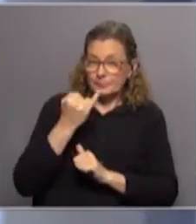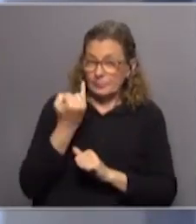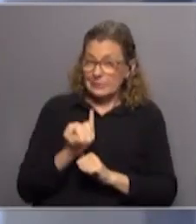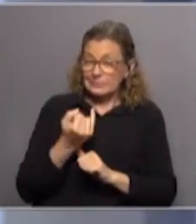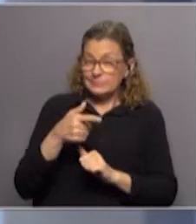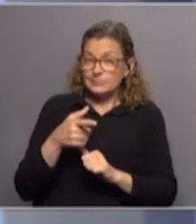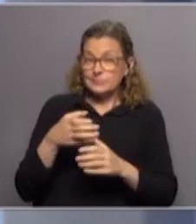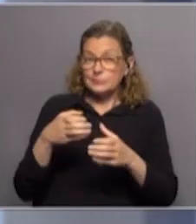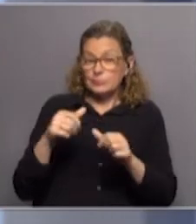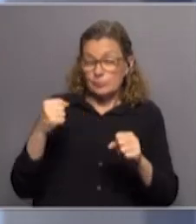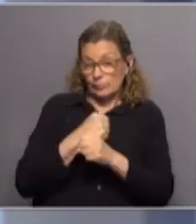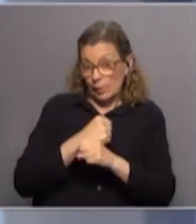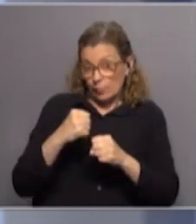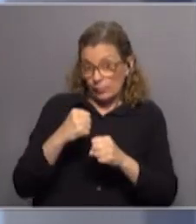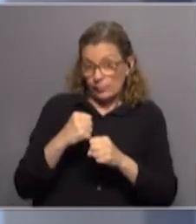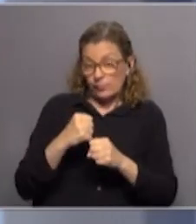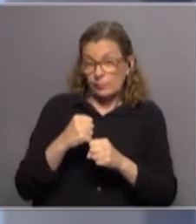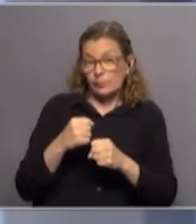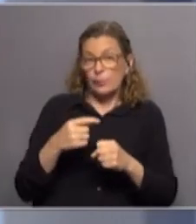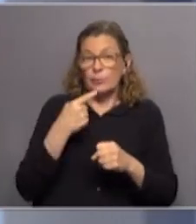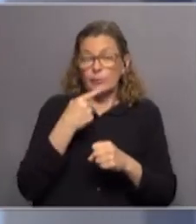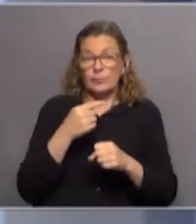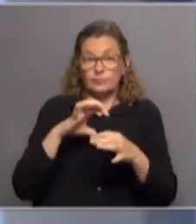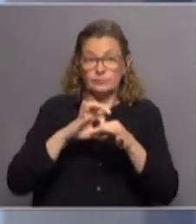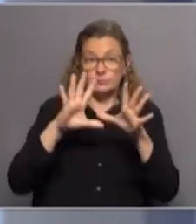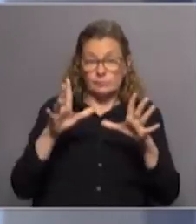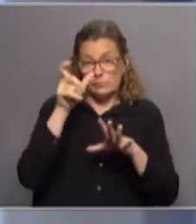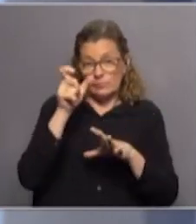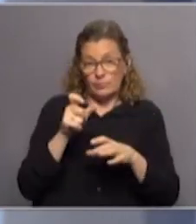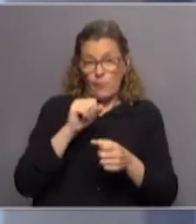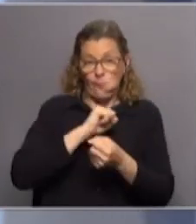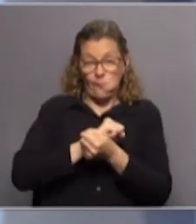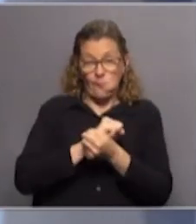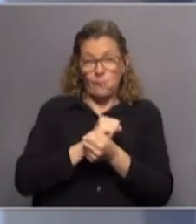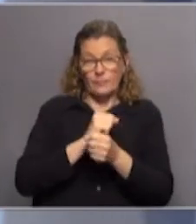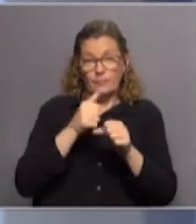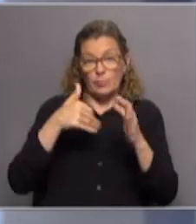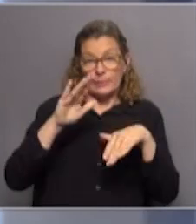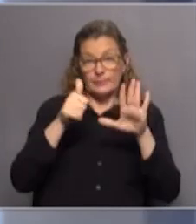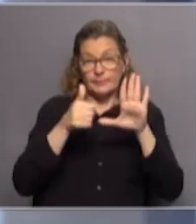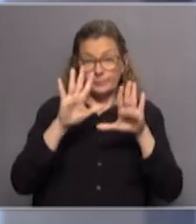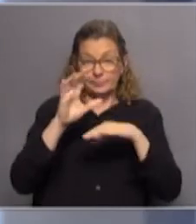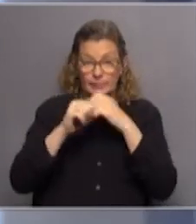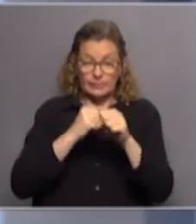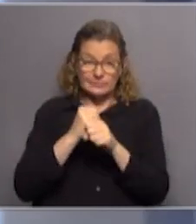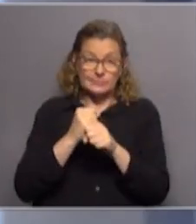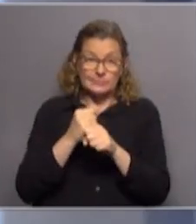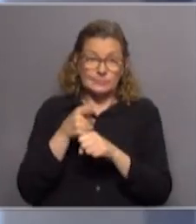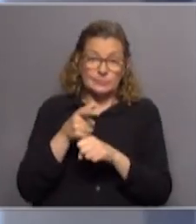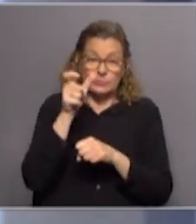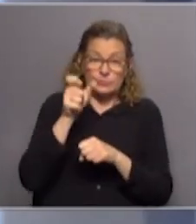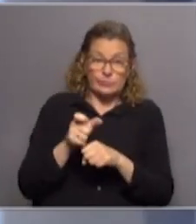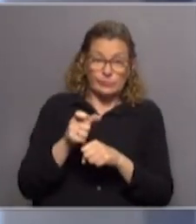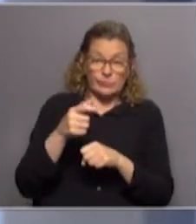que en caso de ser aprobada, como se promueve la liberación de personas de más de 65 años, podría terminar beneficiando, entre otras